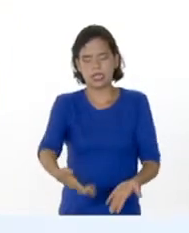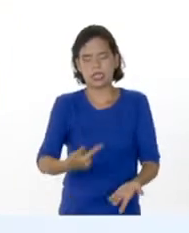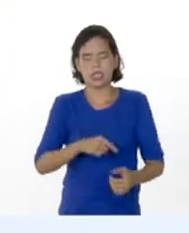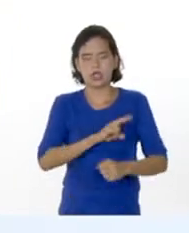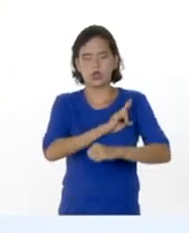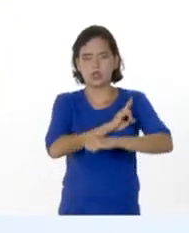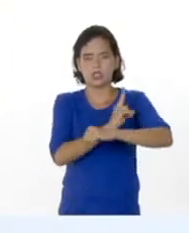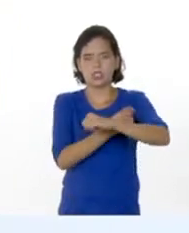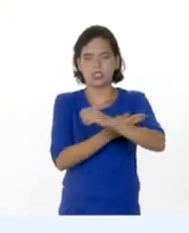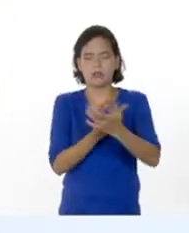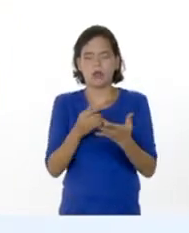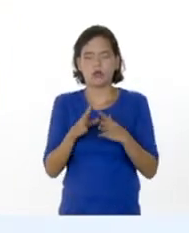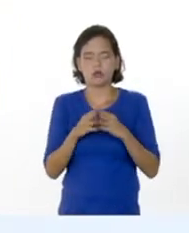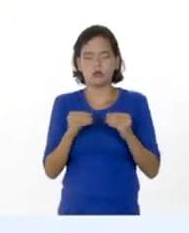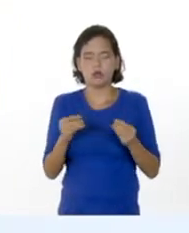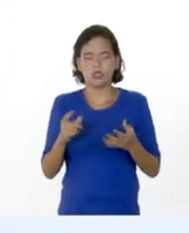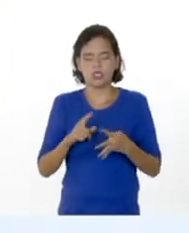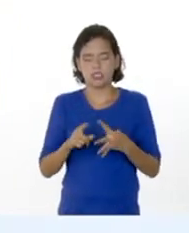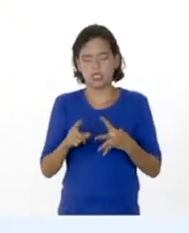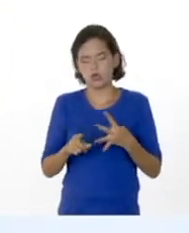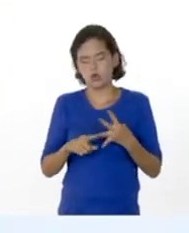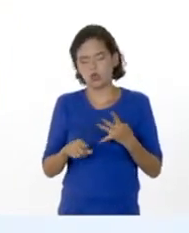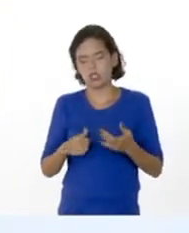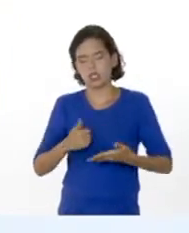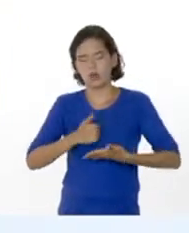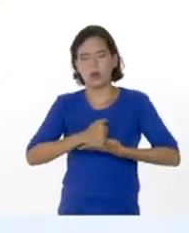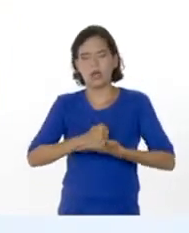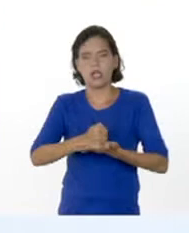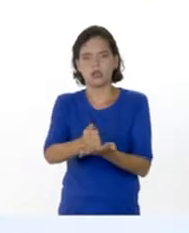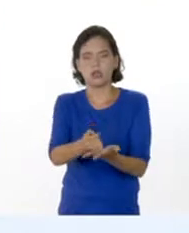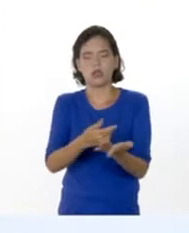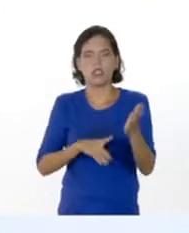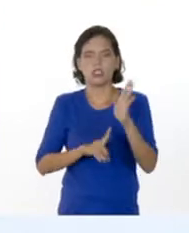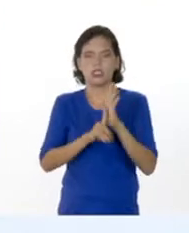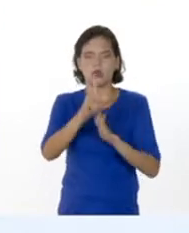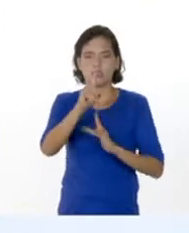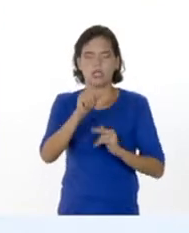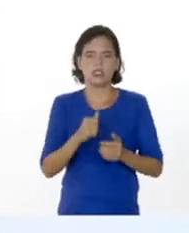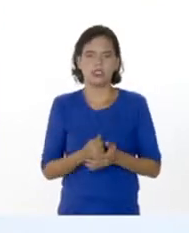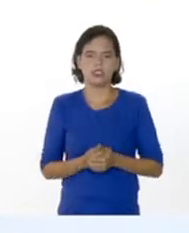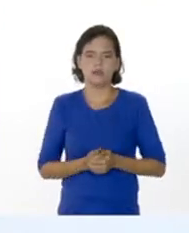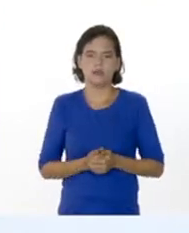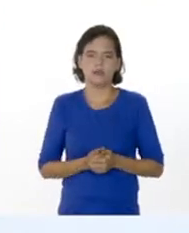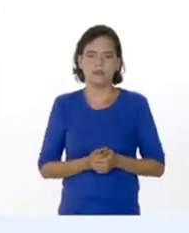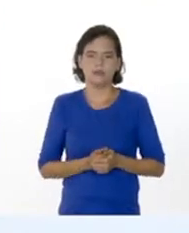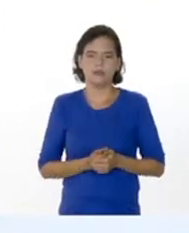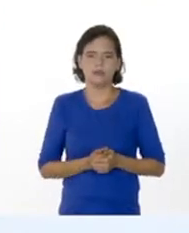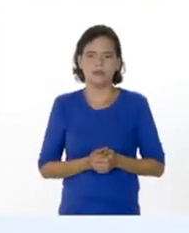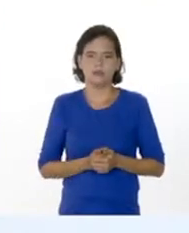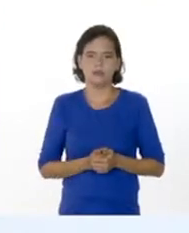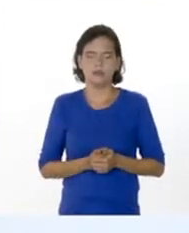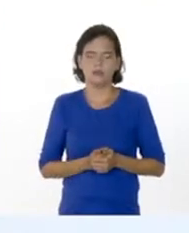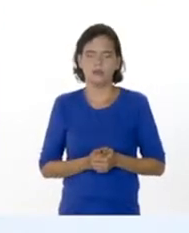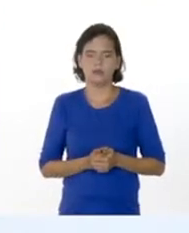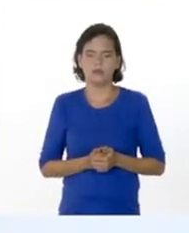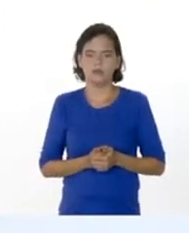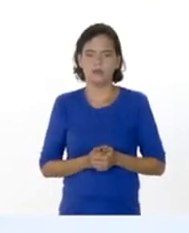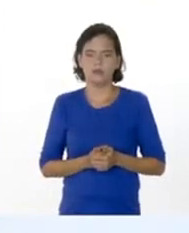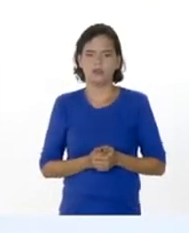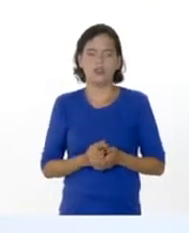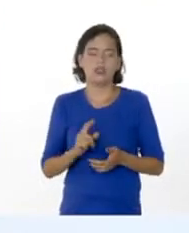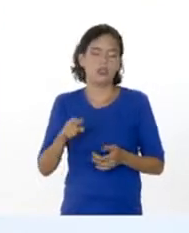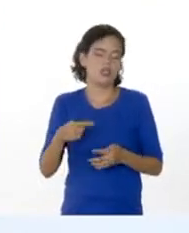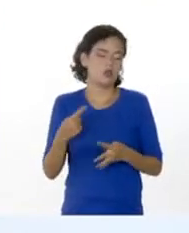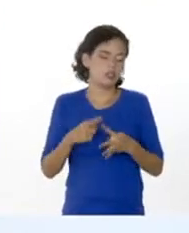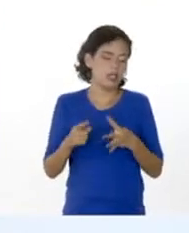nutritiva con todos esos nutrientes que le va a permitir a él desarrollarse. Va a estar el acnio, que va a ser como una membrana que va a proteger a